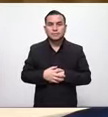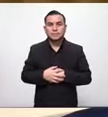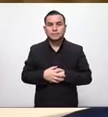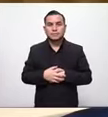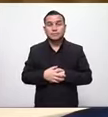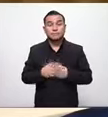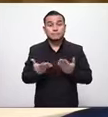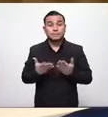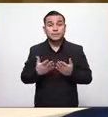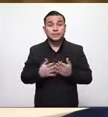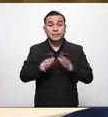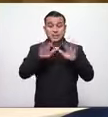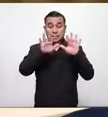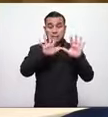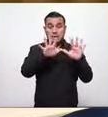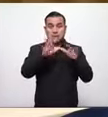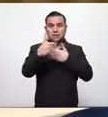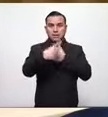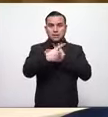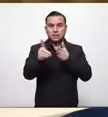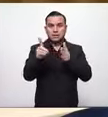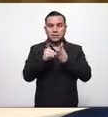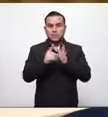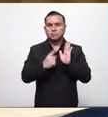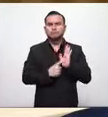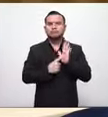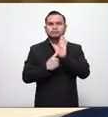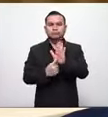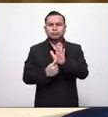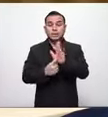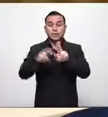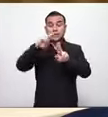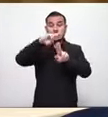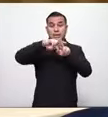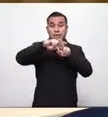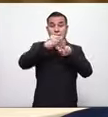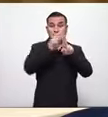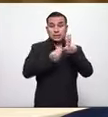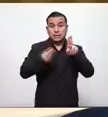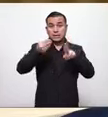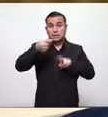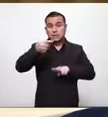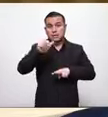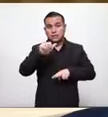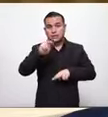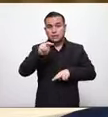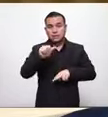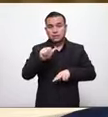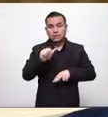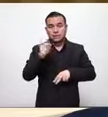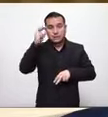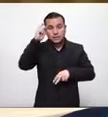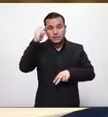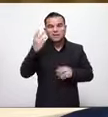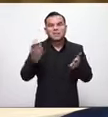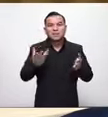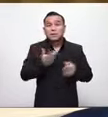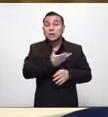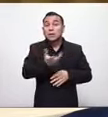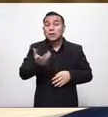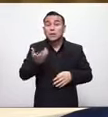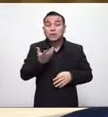estamos los diez diputados que representamos a Gana esta noche acompañándolos y atendiendo la invitación